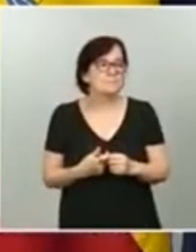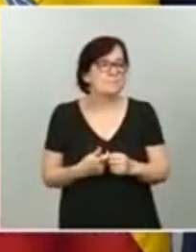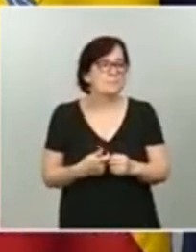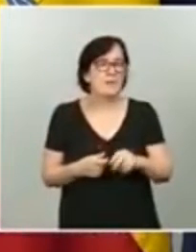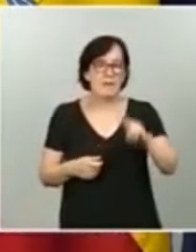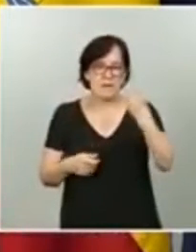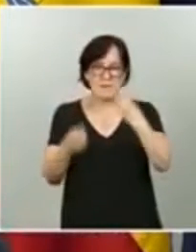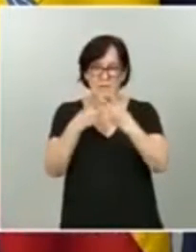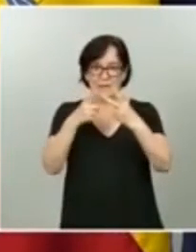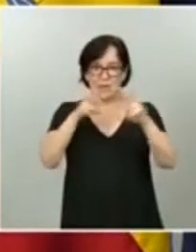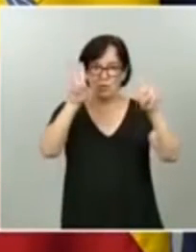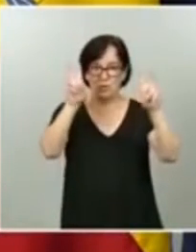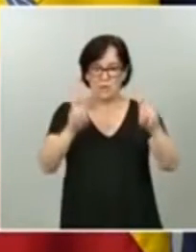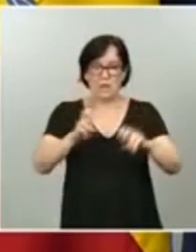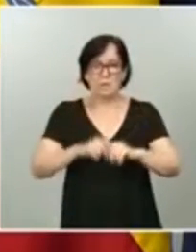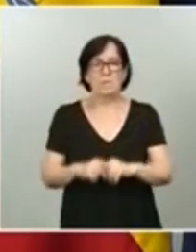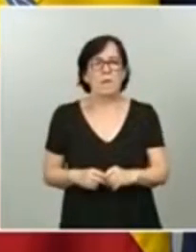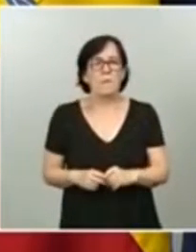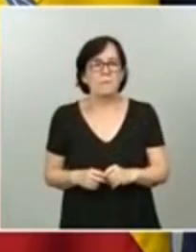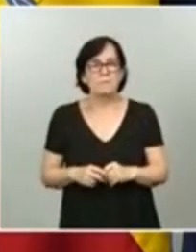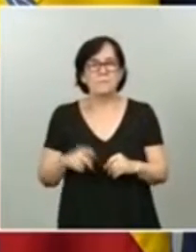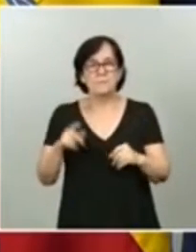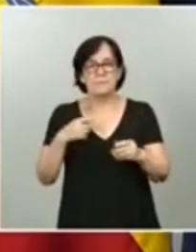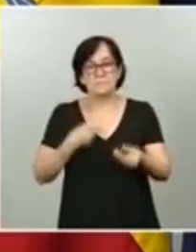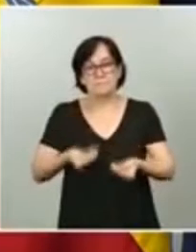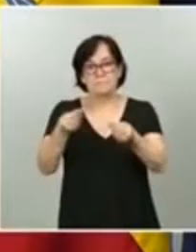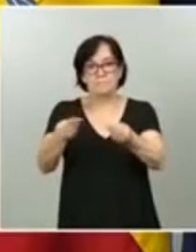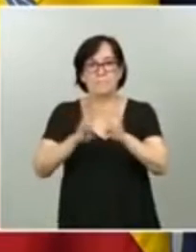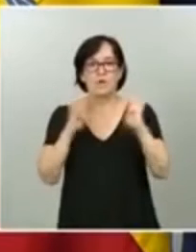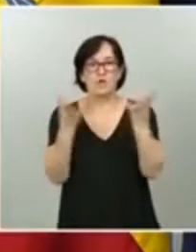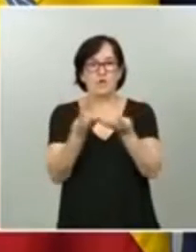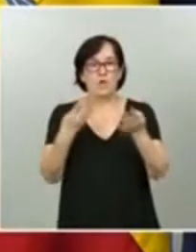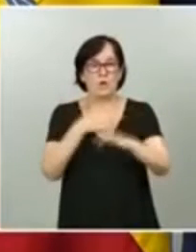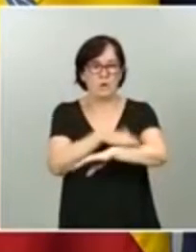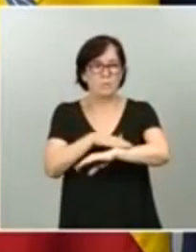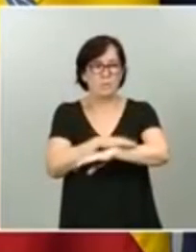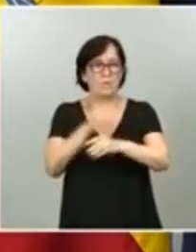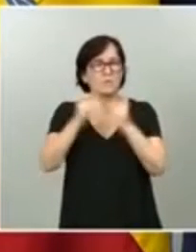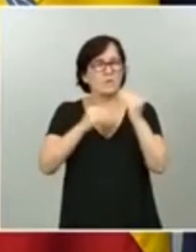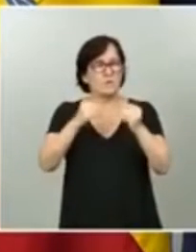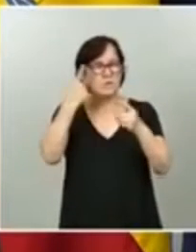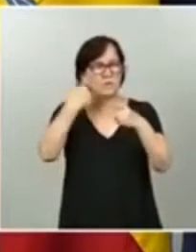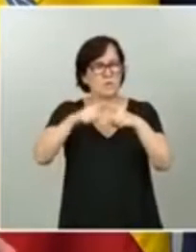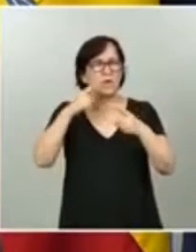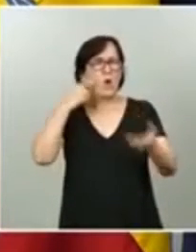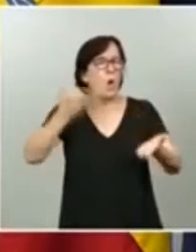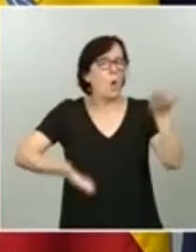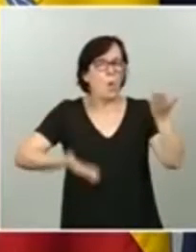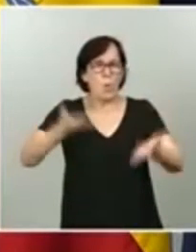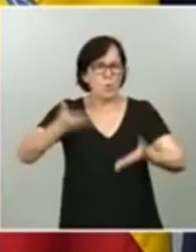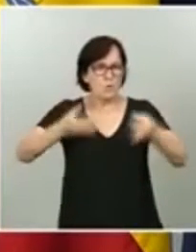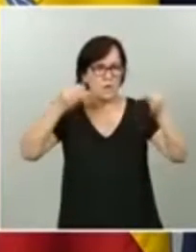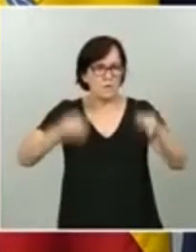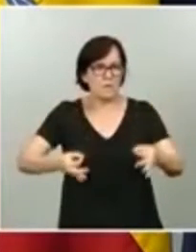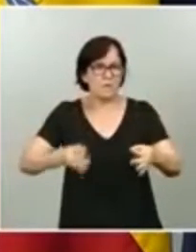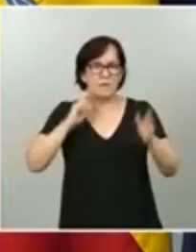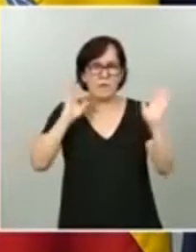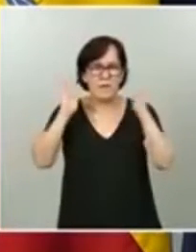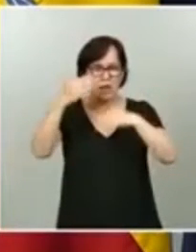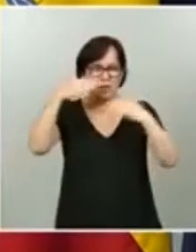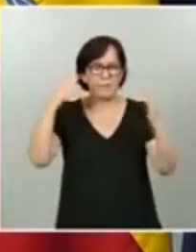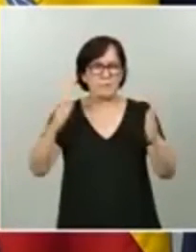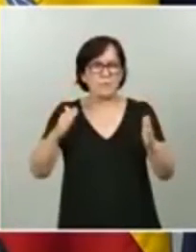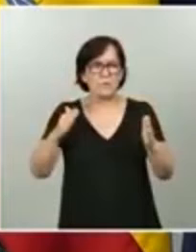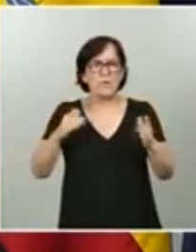he llevado al Consejo de Ministros es una actuación muy concreta de justicia en atención a unos